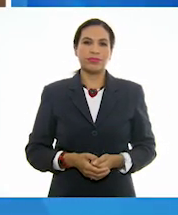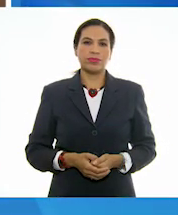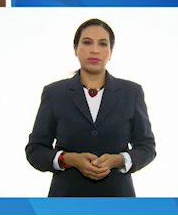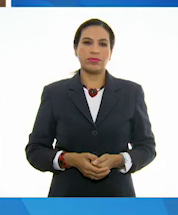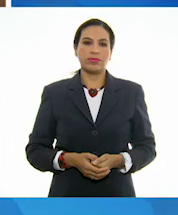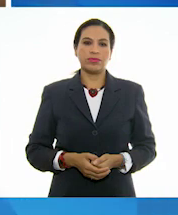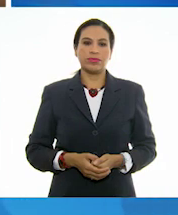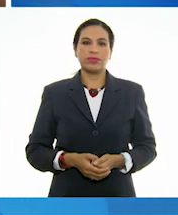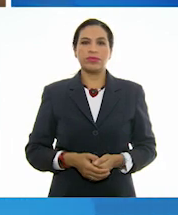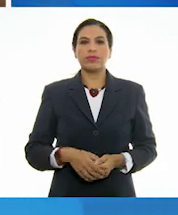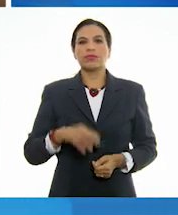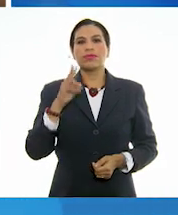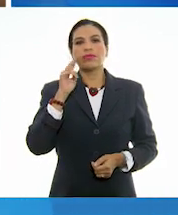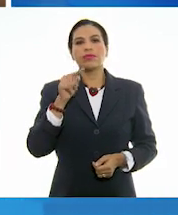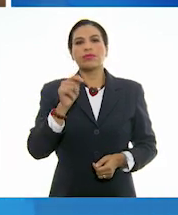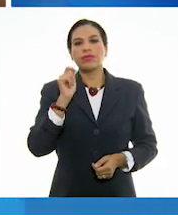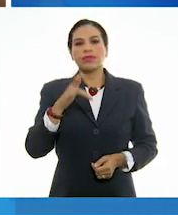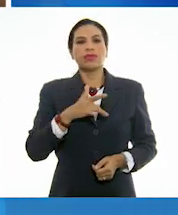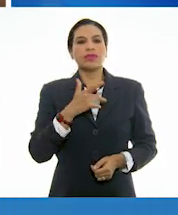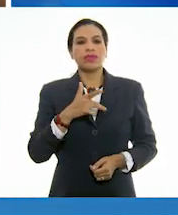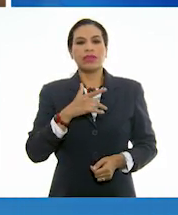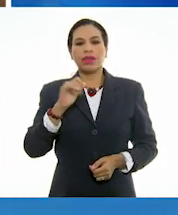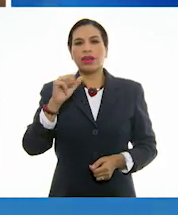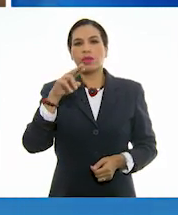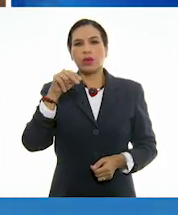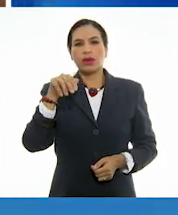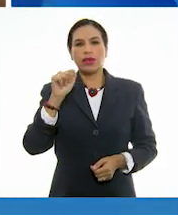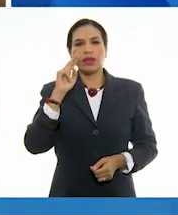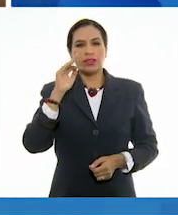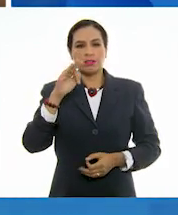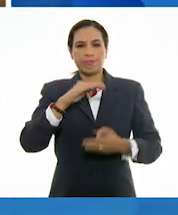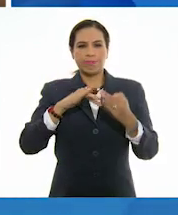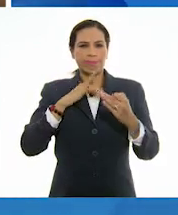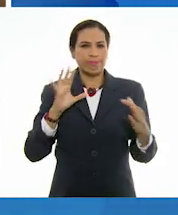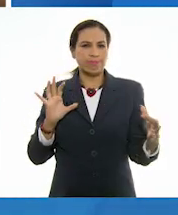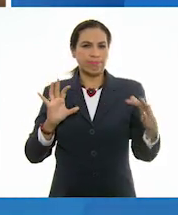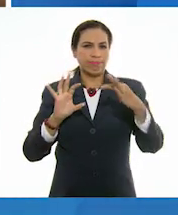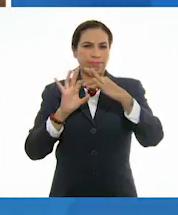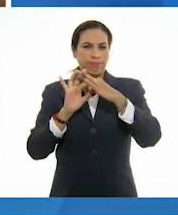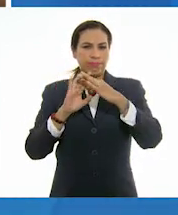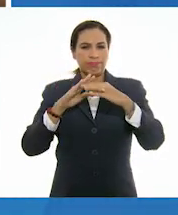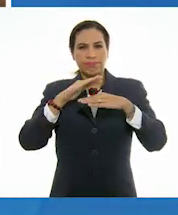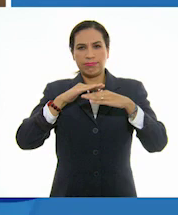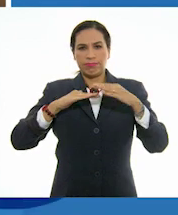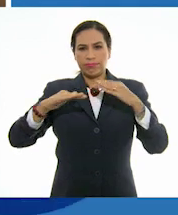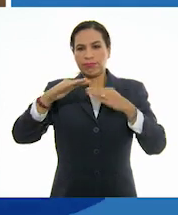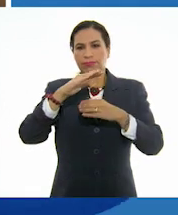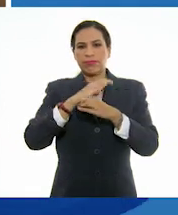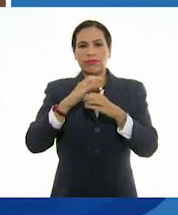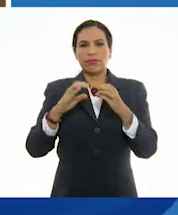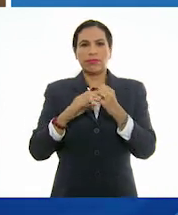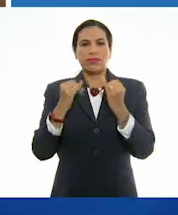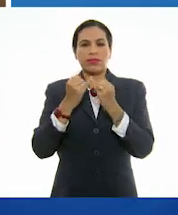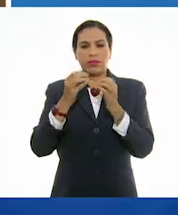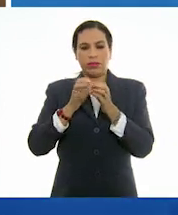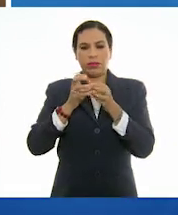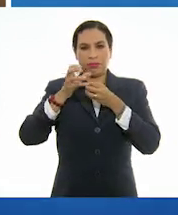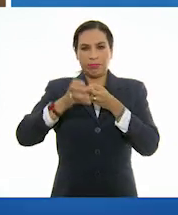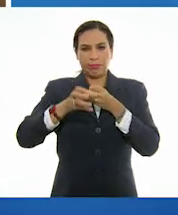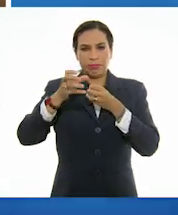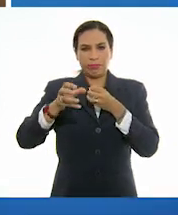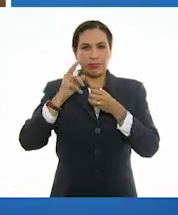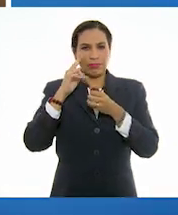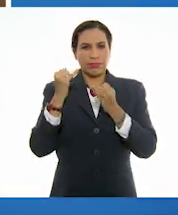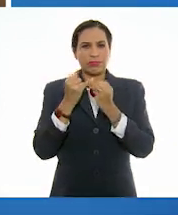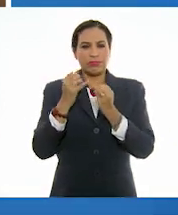La armonía nos da la sensación de quietud, nos da la sensación de que están los objetos unos detrás de otros, nos da la